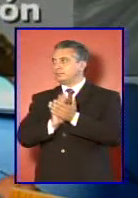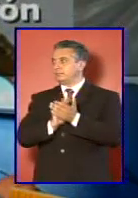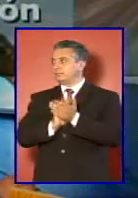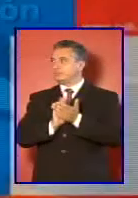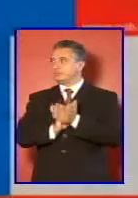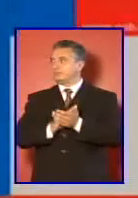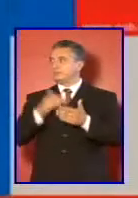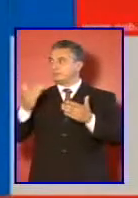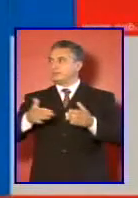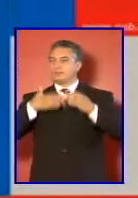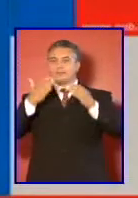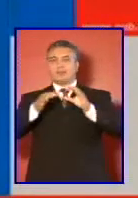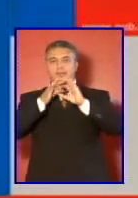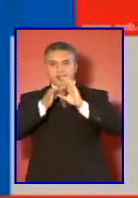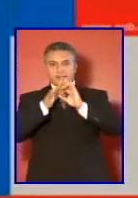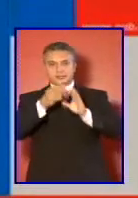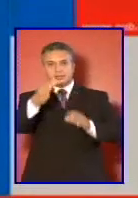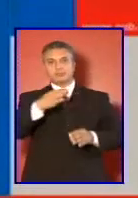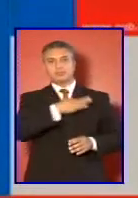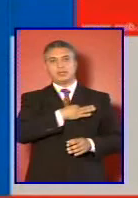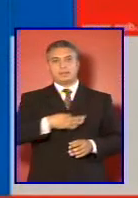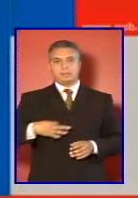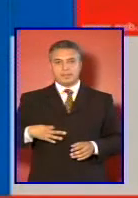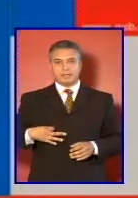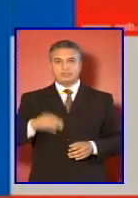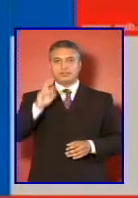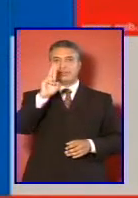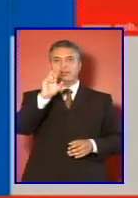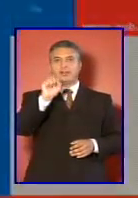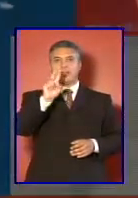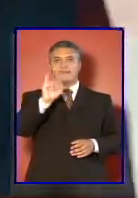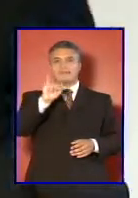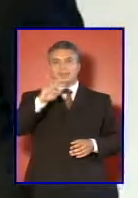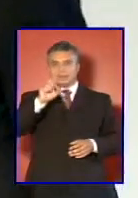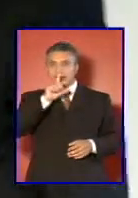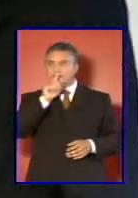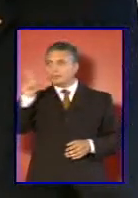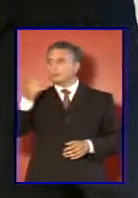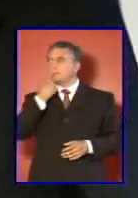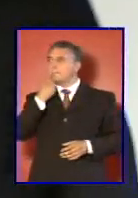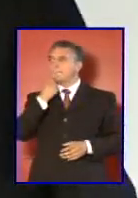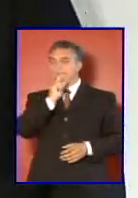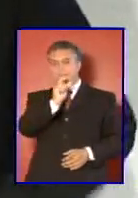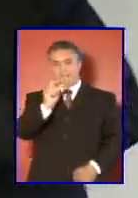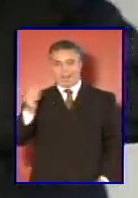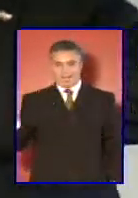agradecemos al ministro Rabinet por sus palabras